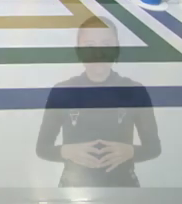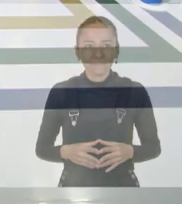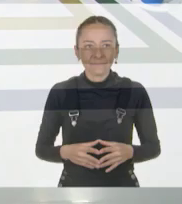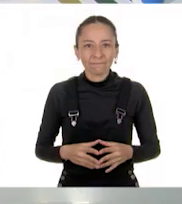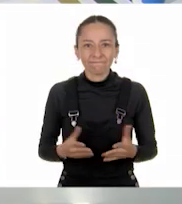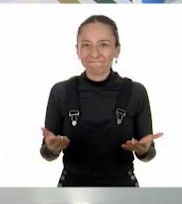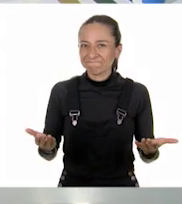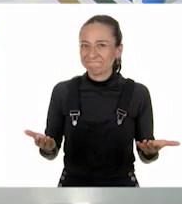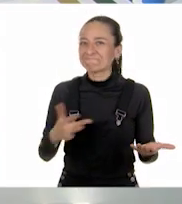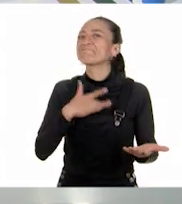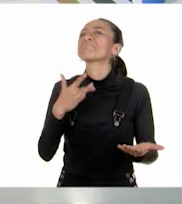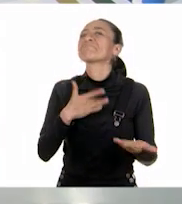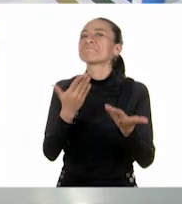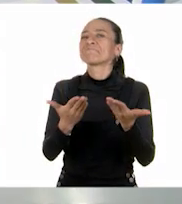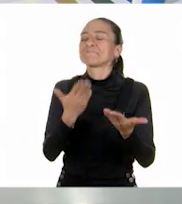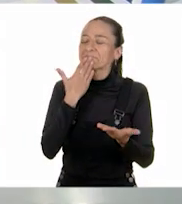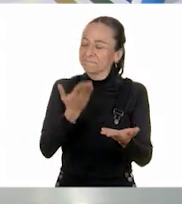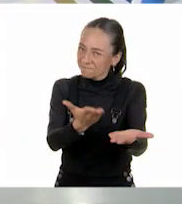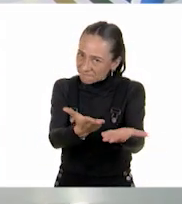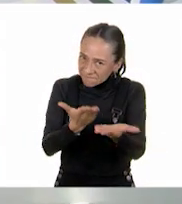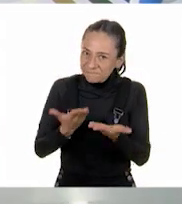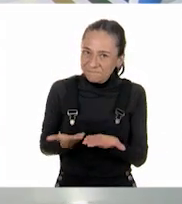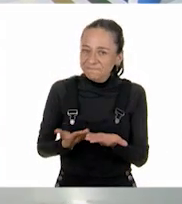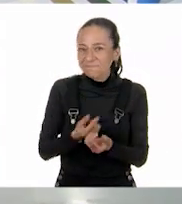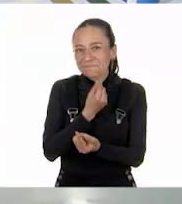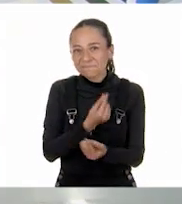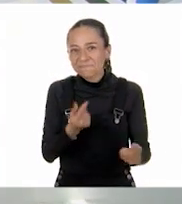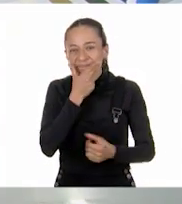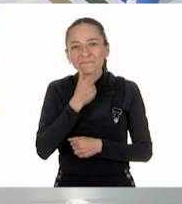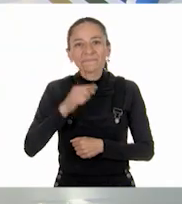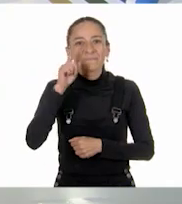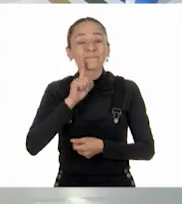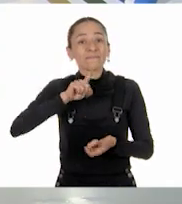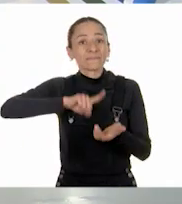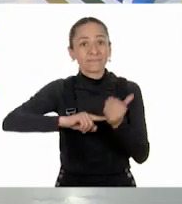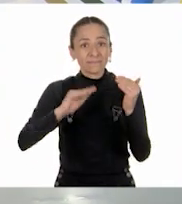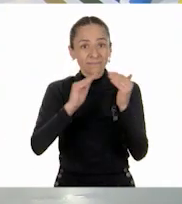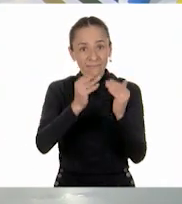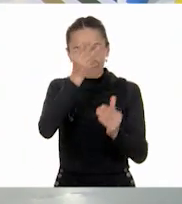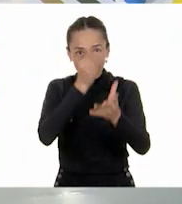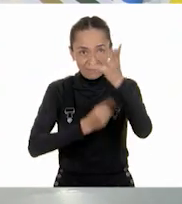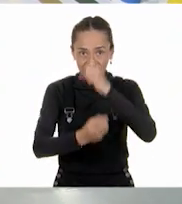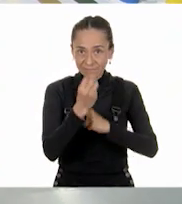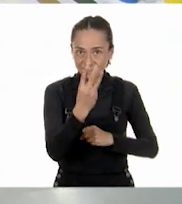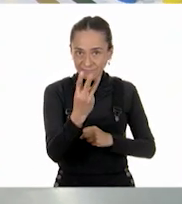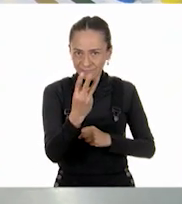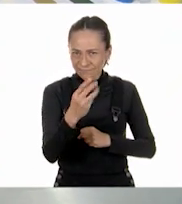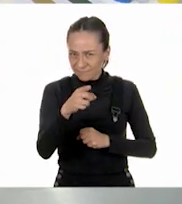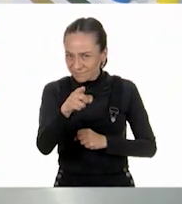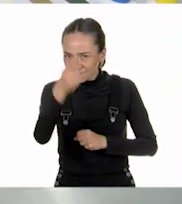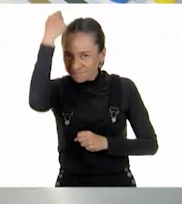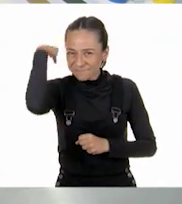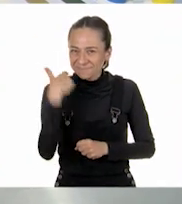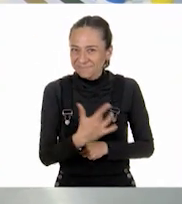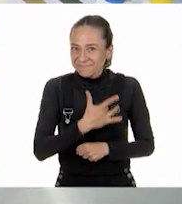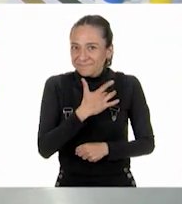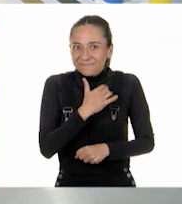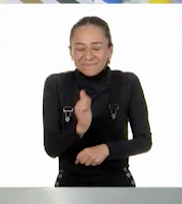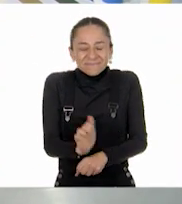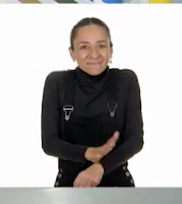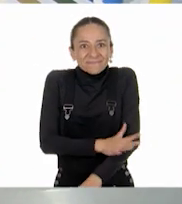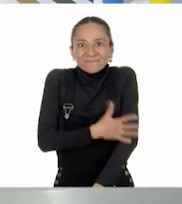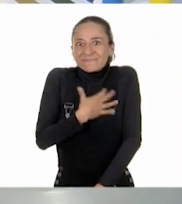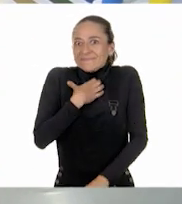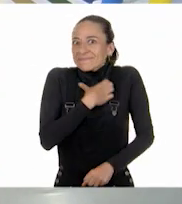¿Cómo están? Bienvenidos y bienvenidas a Aprenden Casa 3. Espero que ya estén emocionados y contentos porque hoy vamos a